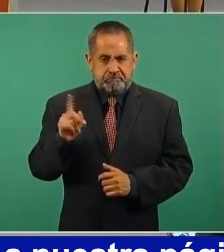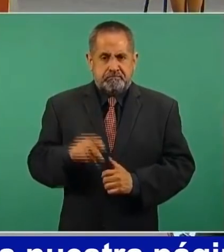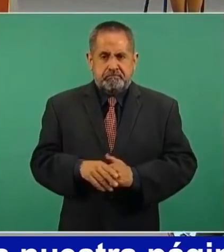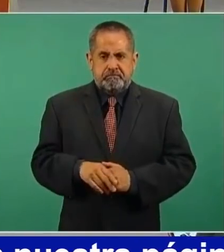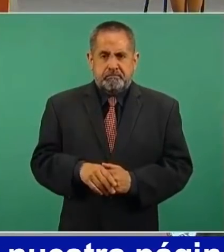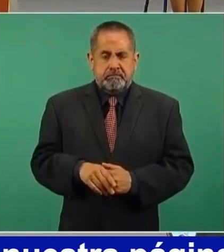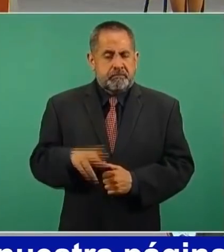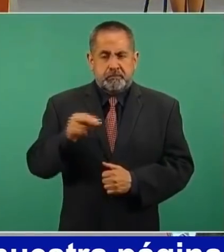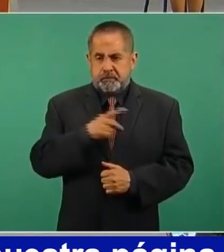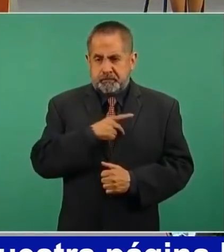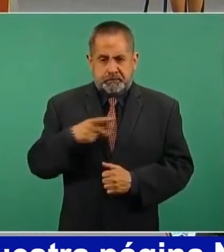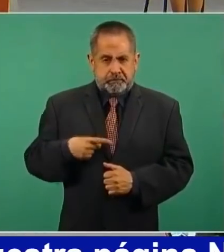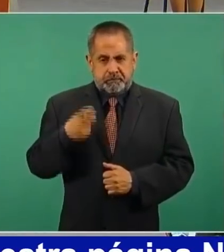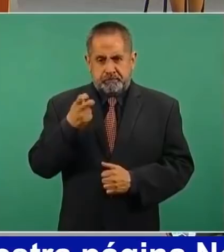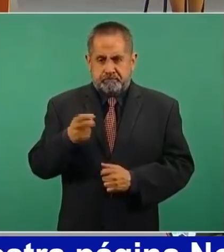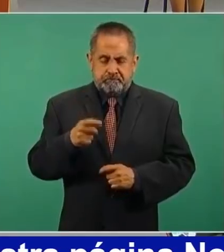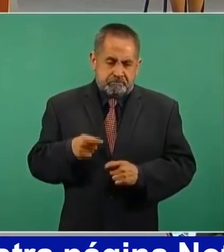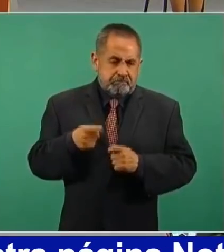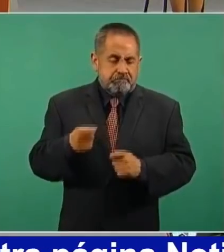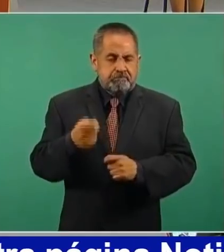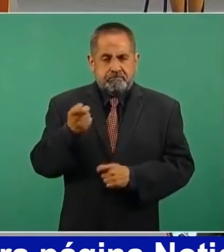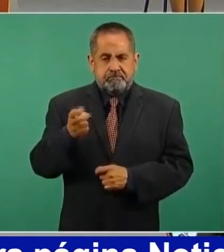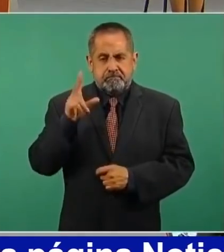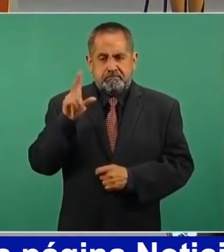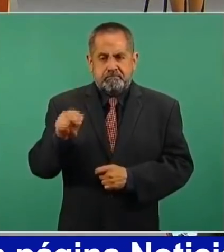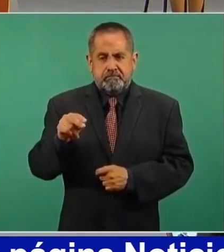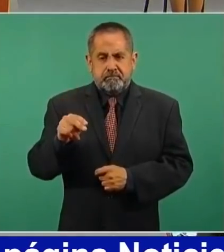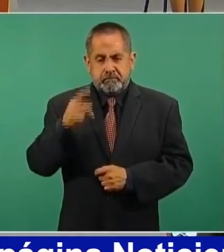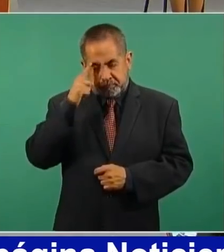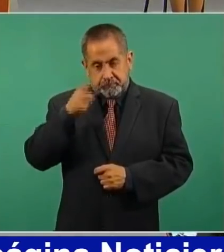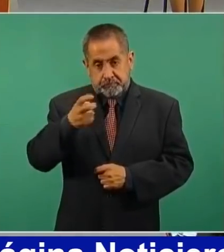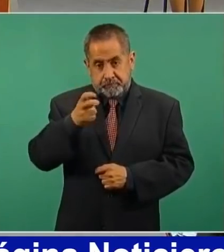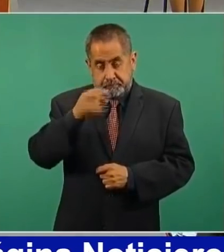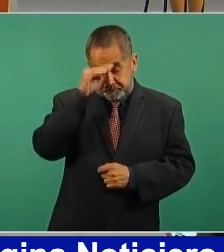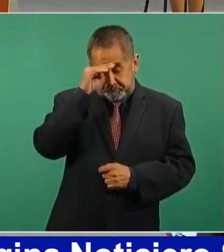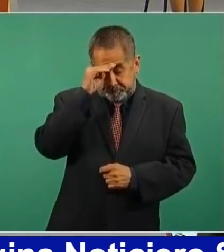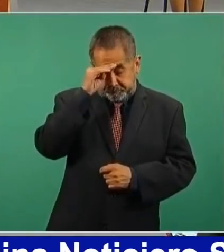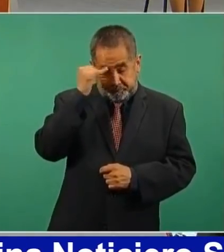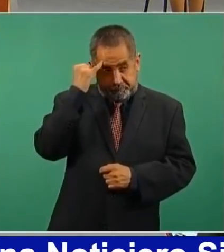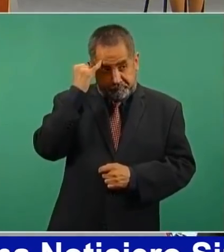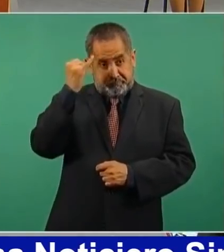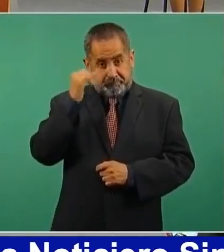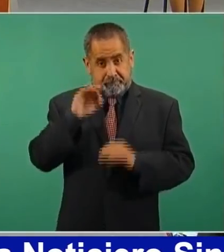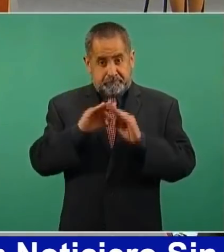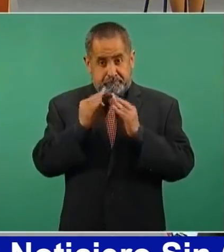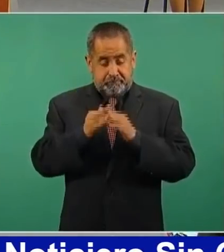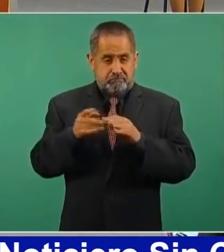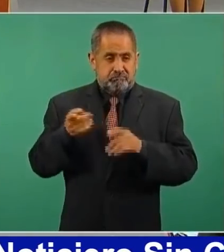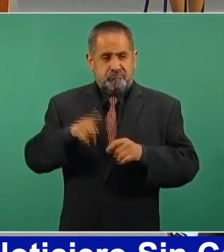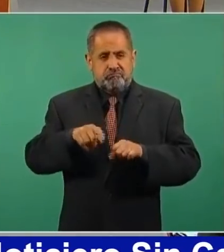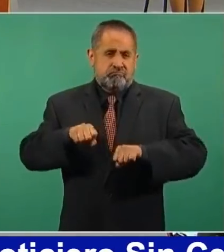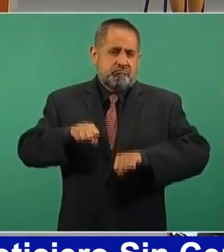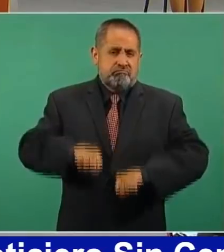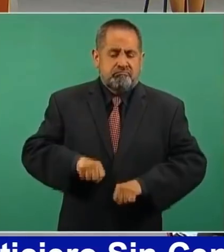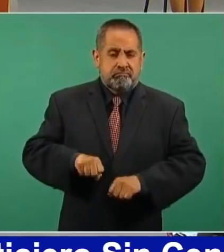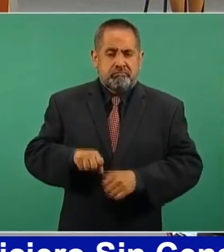debemos de dar cabida a ese pensamiento autoritario